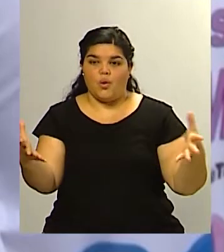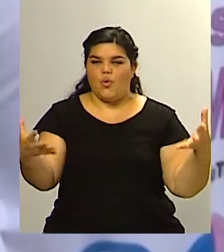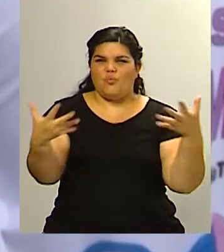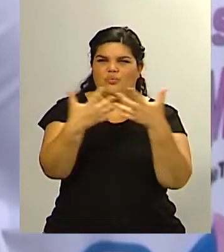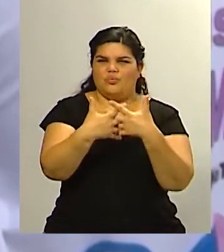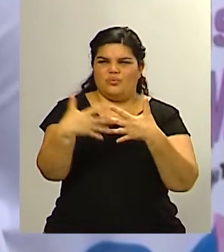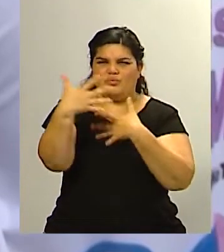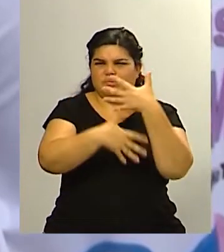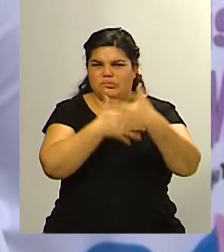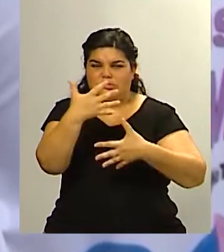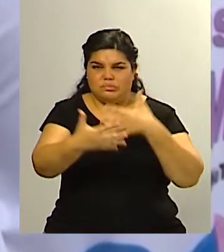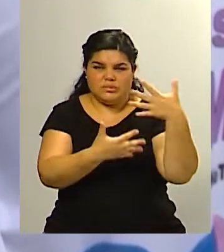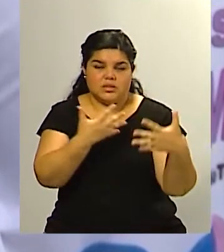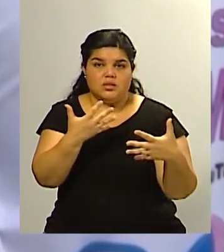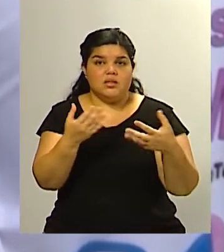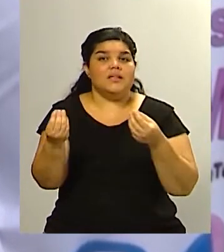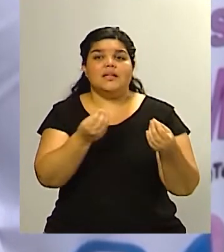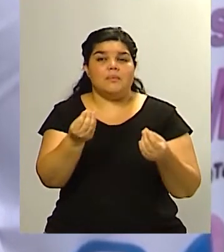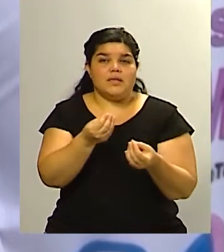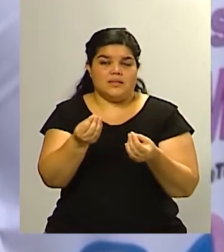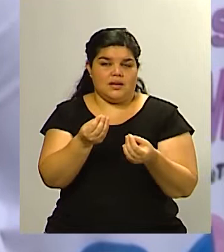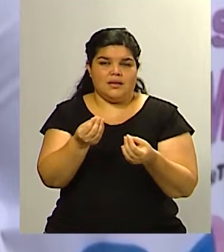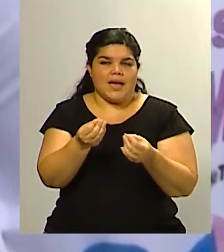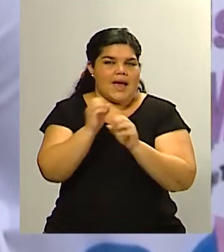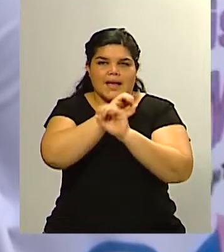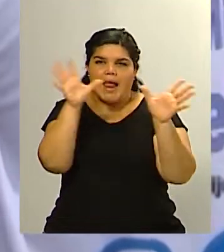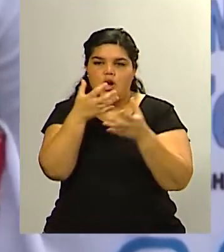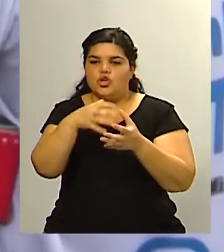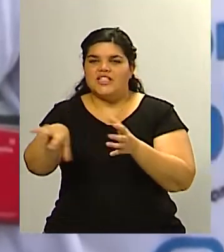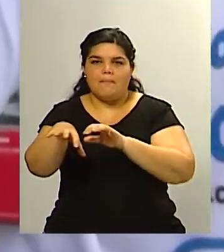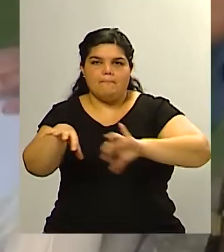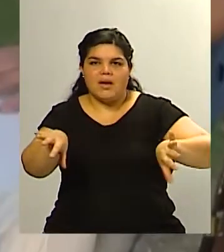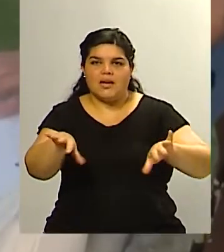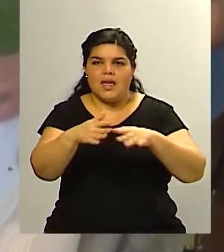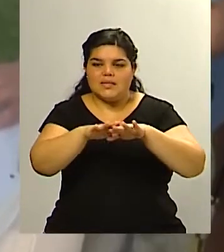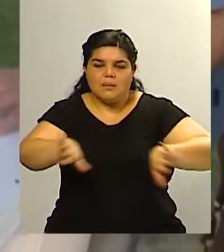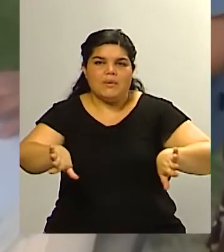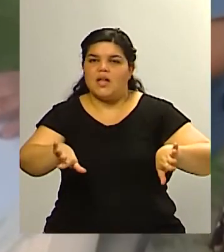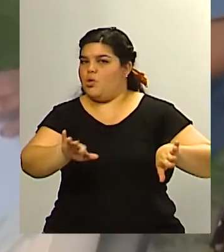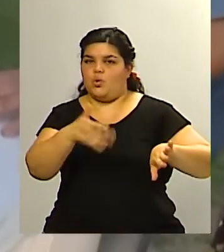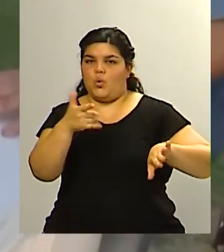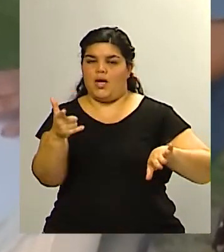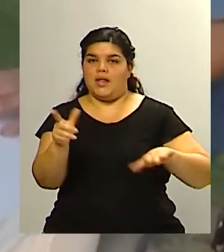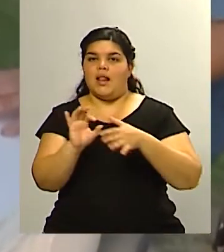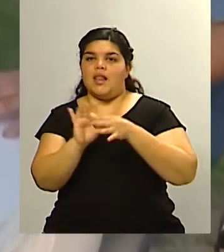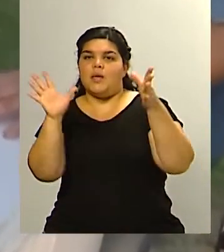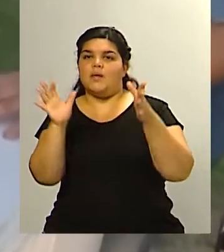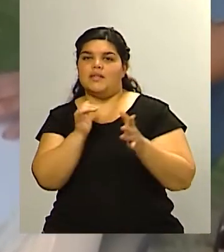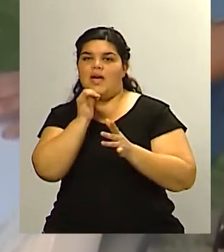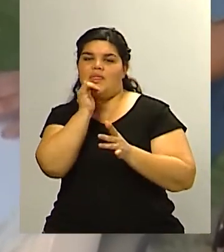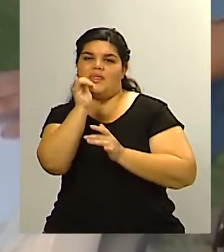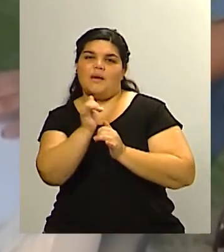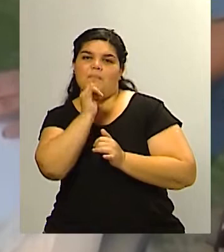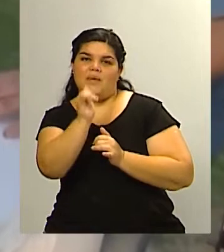en esa en esa difusa frontera que hay entre la libertad de prensa y la libertad de empresa